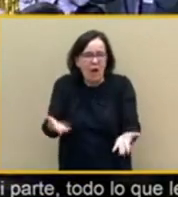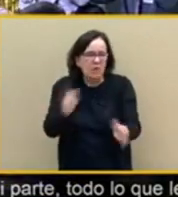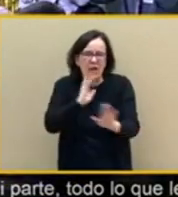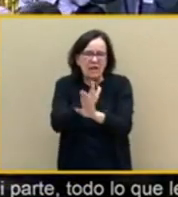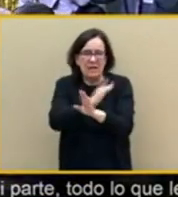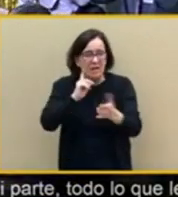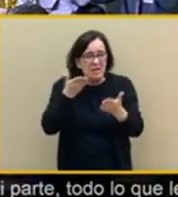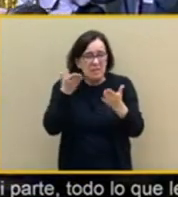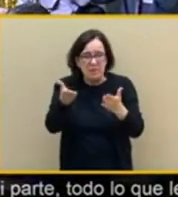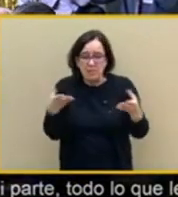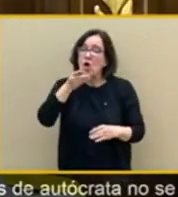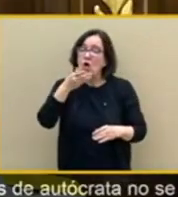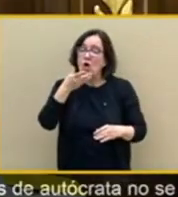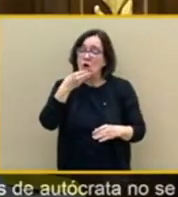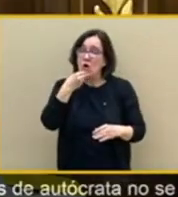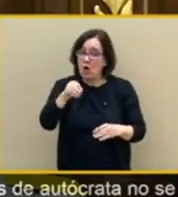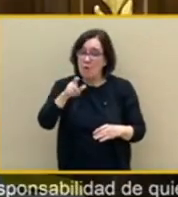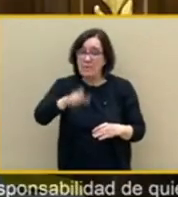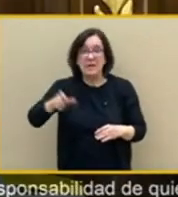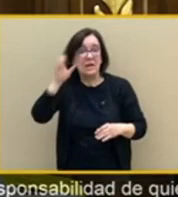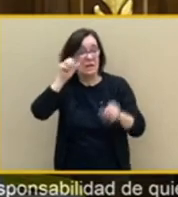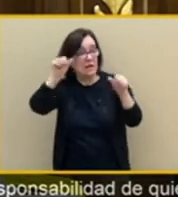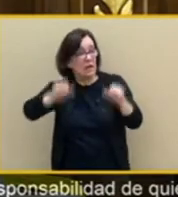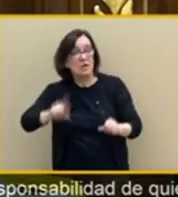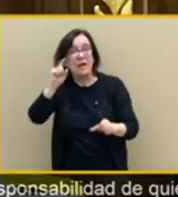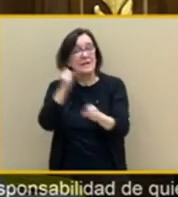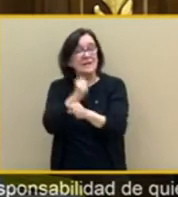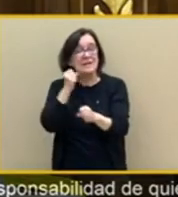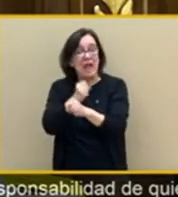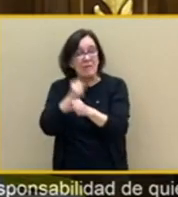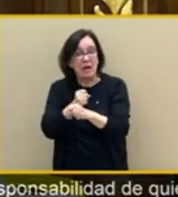manos es mayor tiene 80 tantos años 89